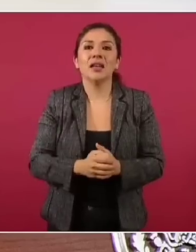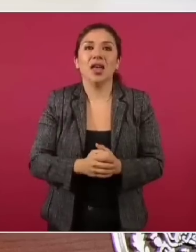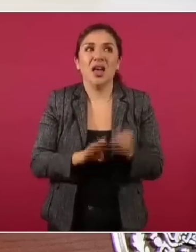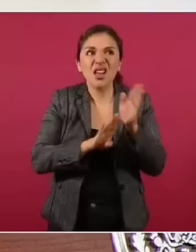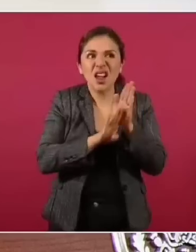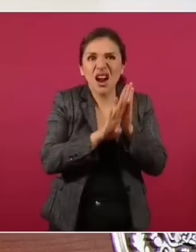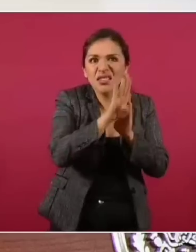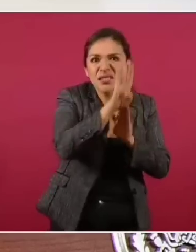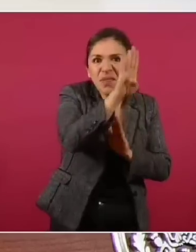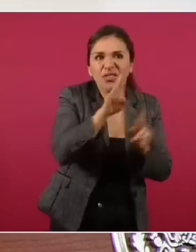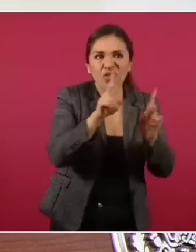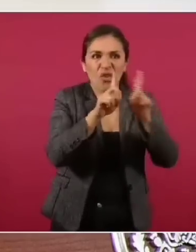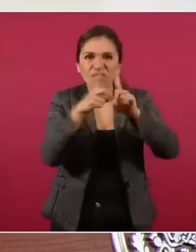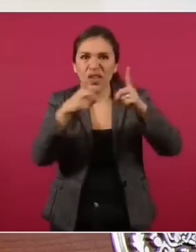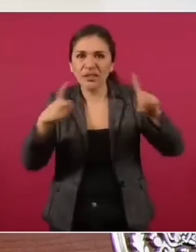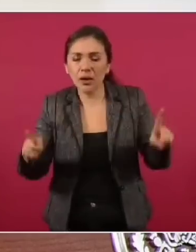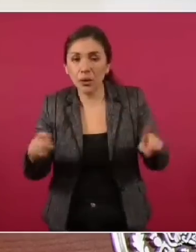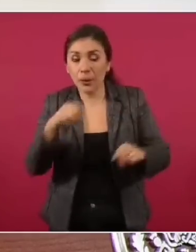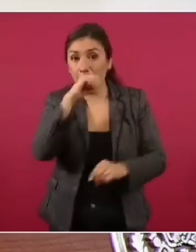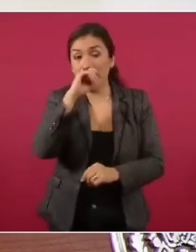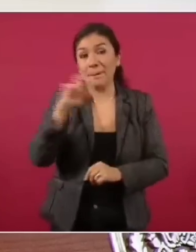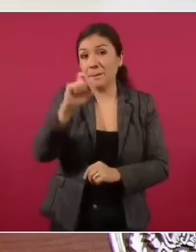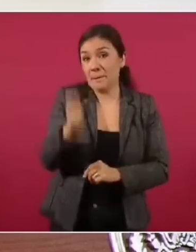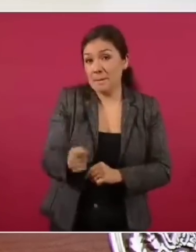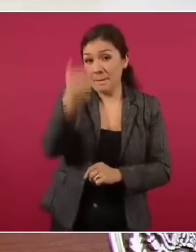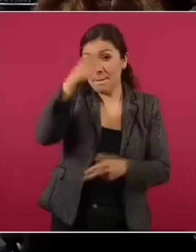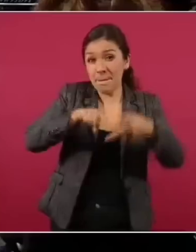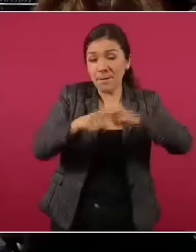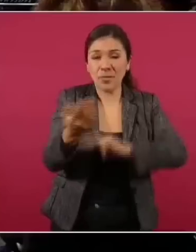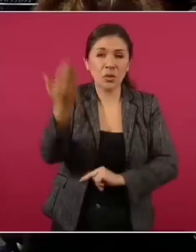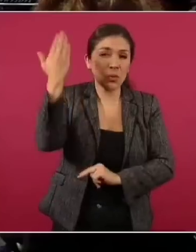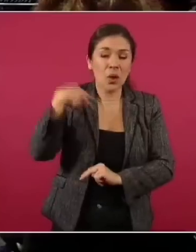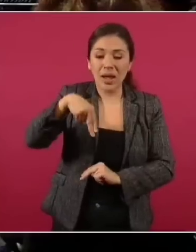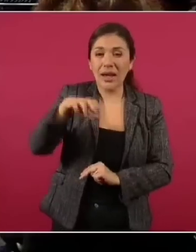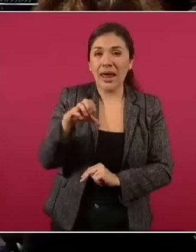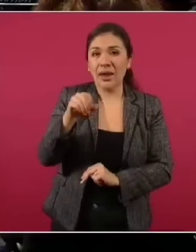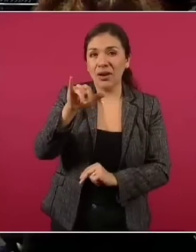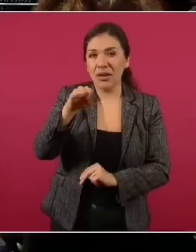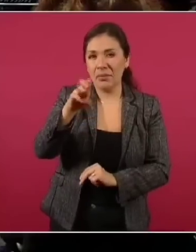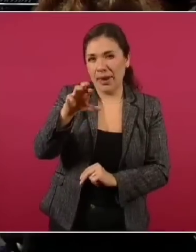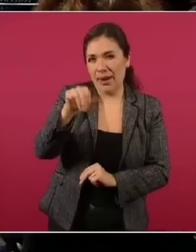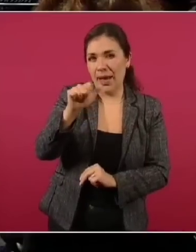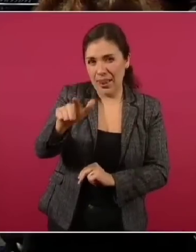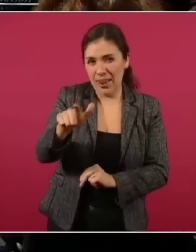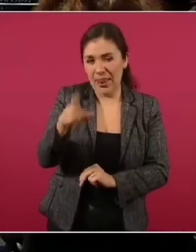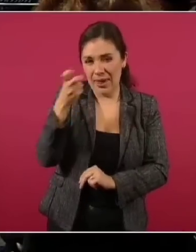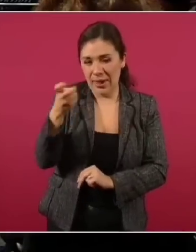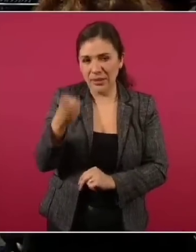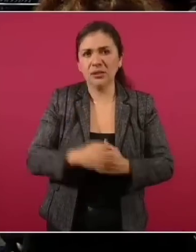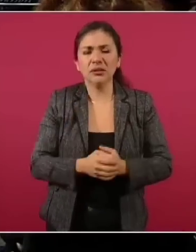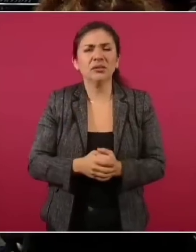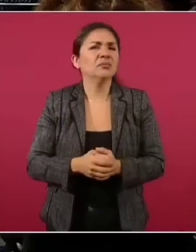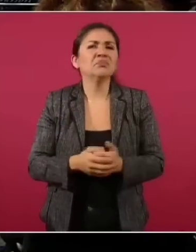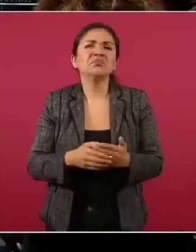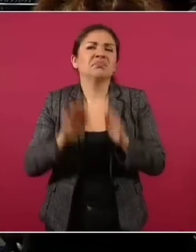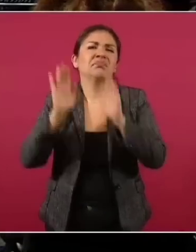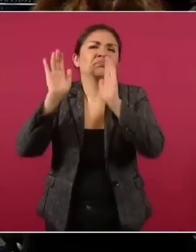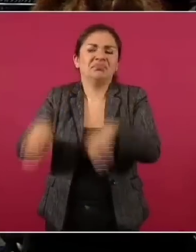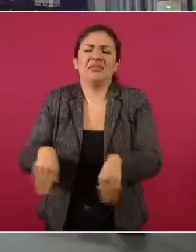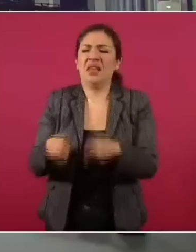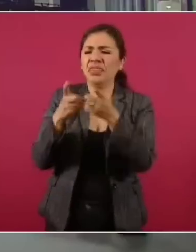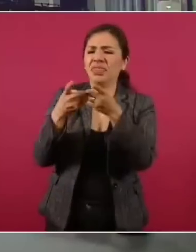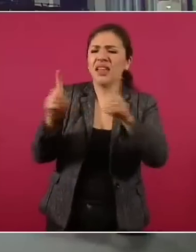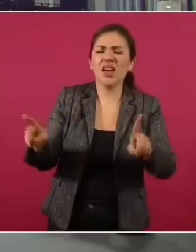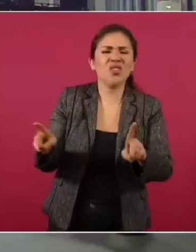desarrollo. Cuando empezó la política neoliberal, dejaron de hablar de desarrollo.